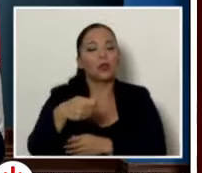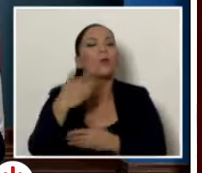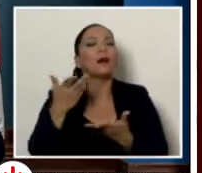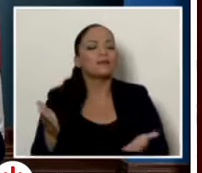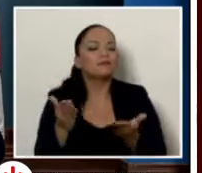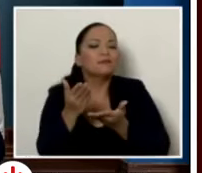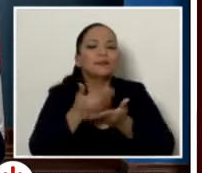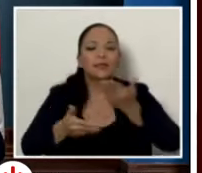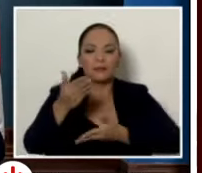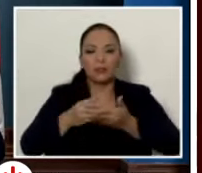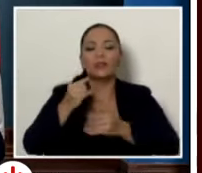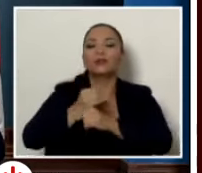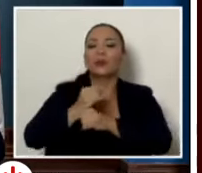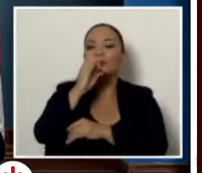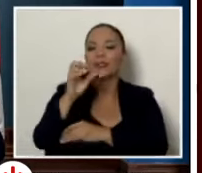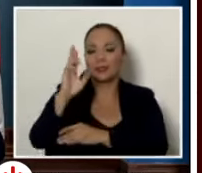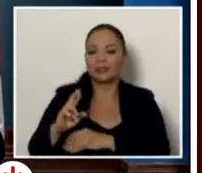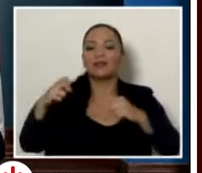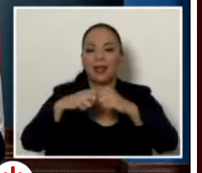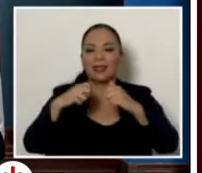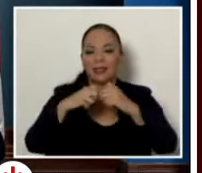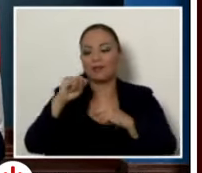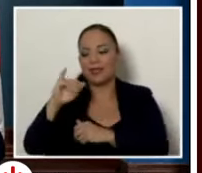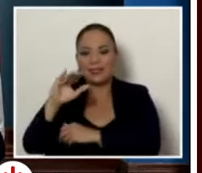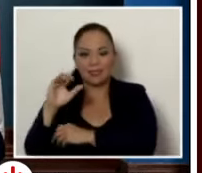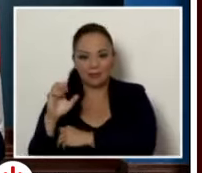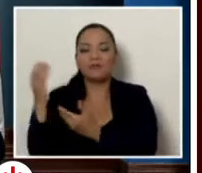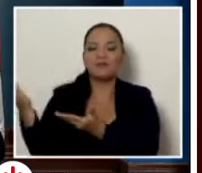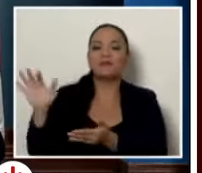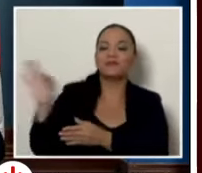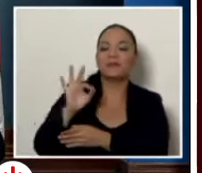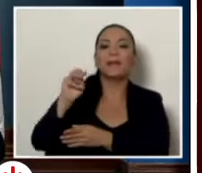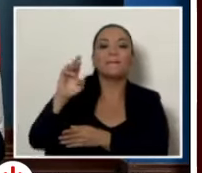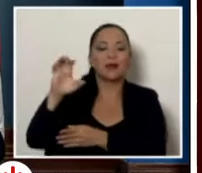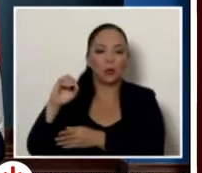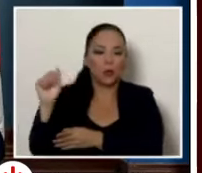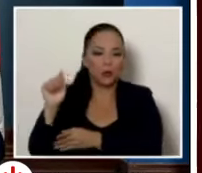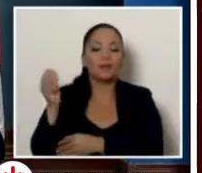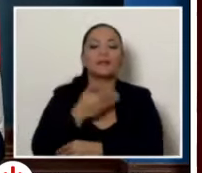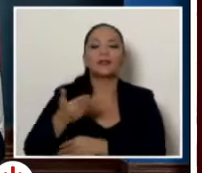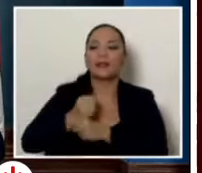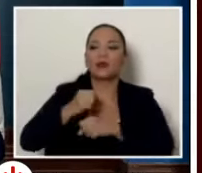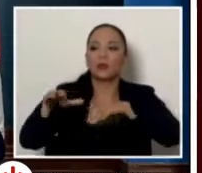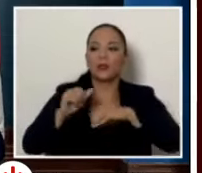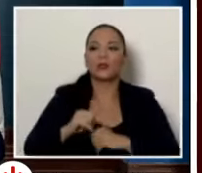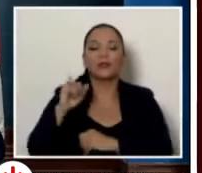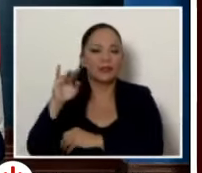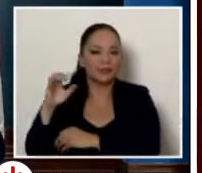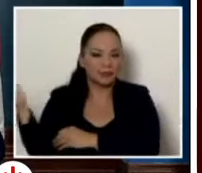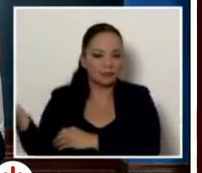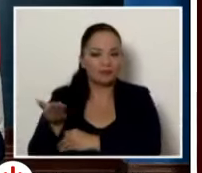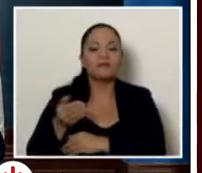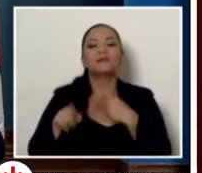ofrece el Instituto Costarricense de Electricidad. Invitamos a pasar al frente al señor Marco Acuña Mora, presidente ejecutivo del ICE, y también